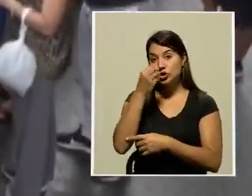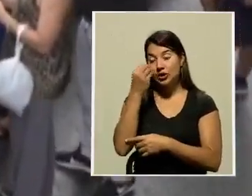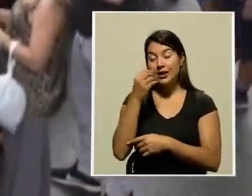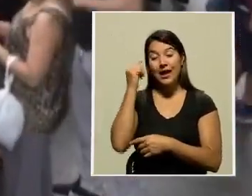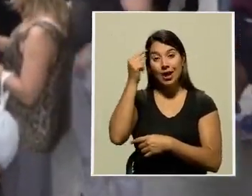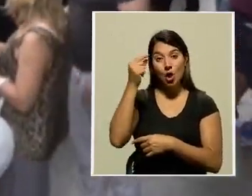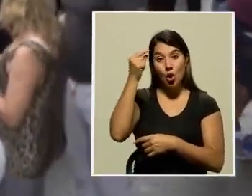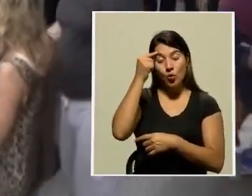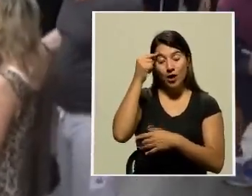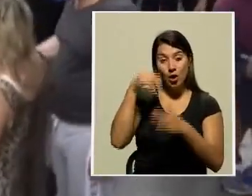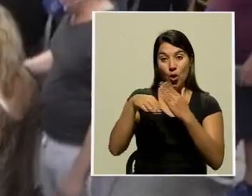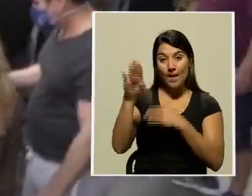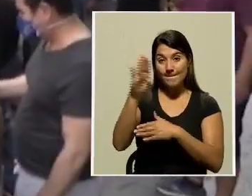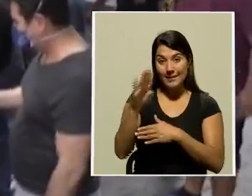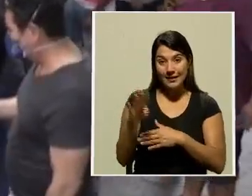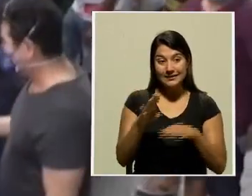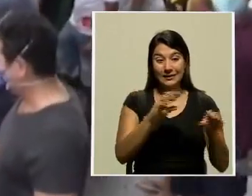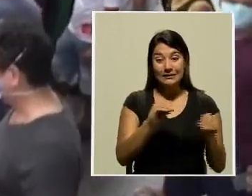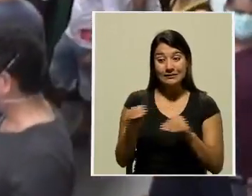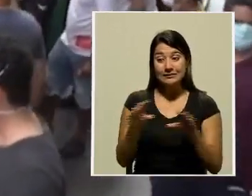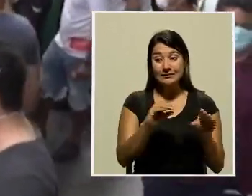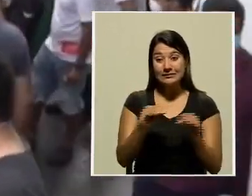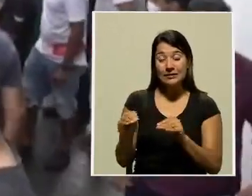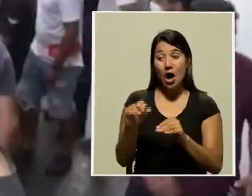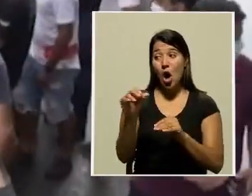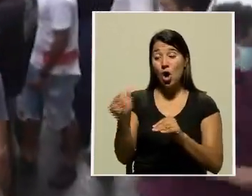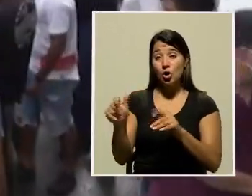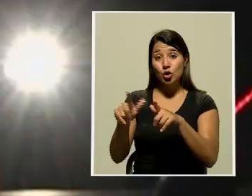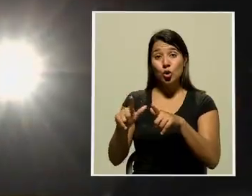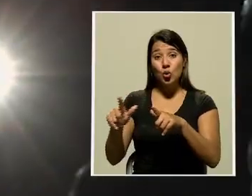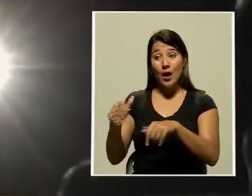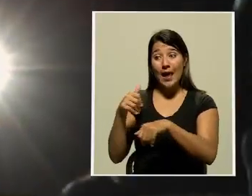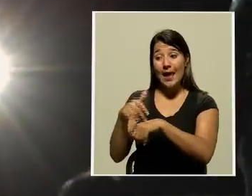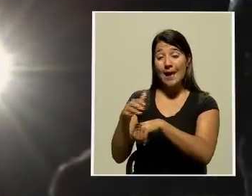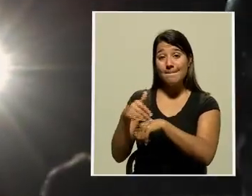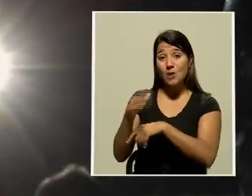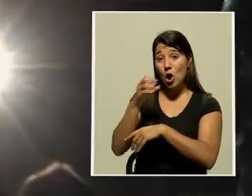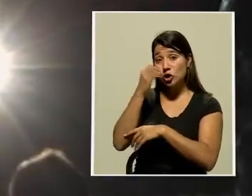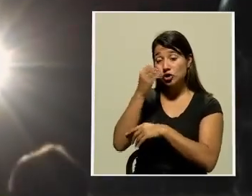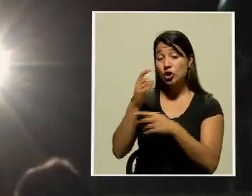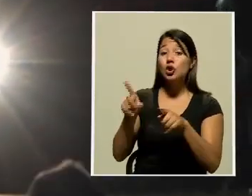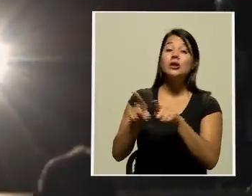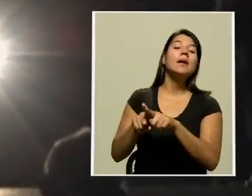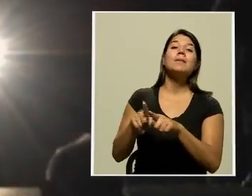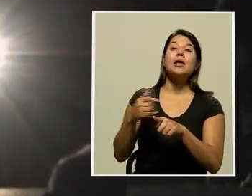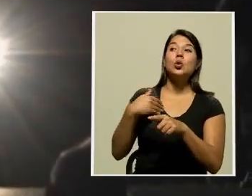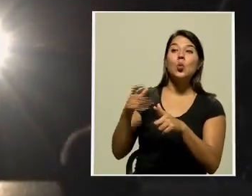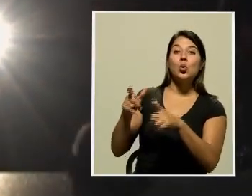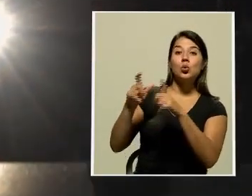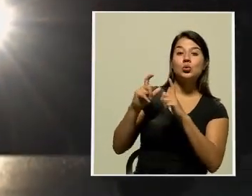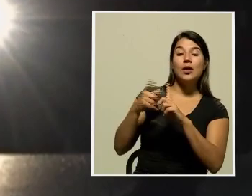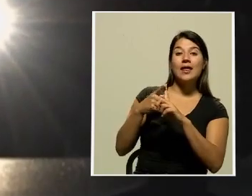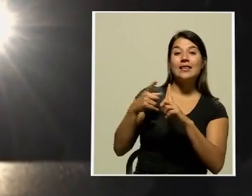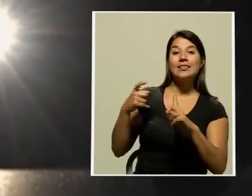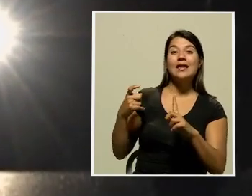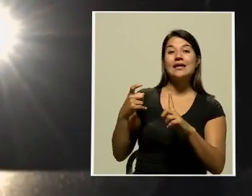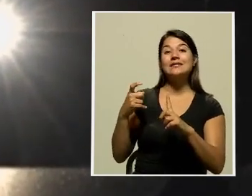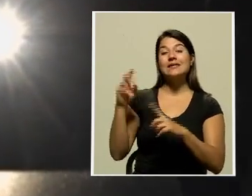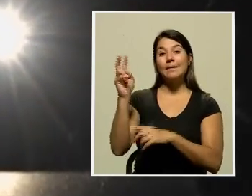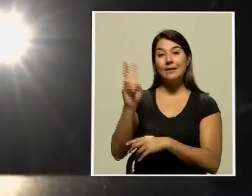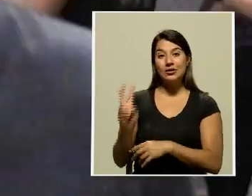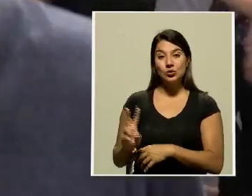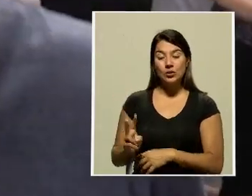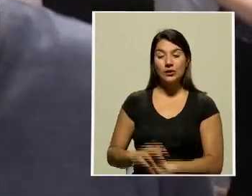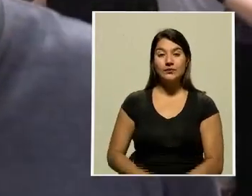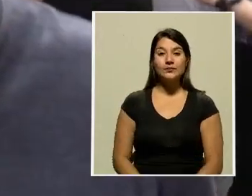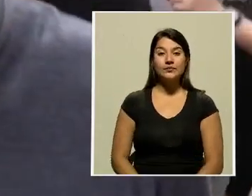brasileño evacuó pacientes hacia otros estados, organizó envíos de oxígeno e incluso recibió una donación desde la empobrecida vecina Venezuela.